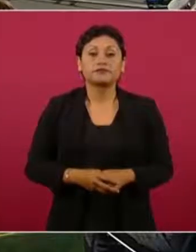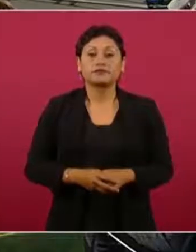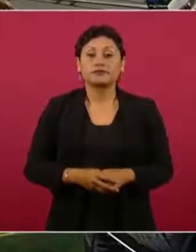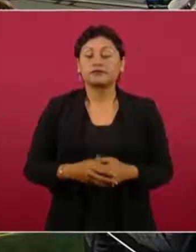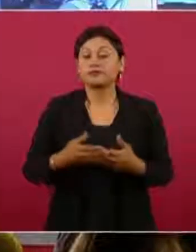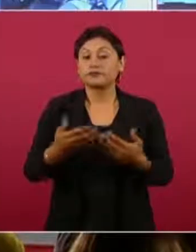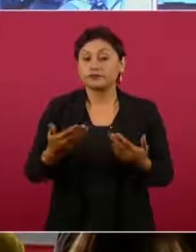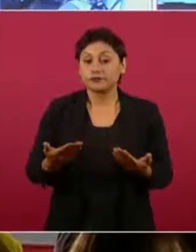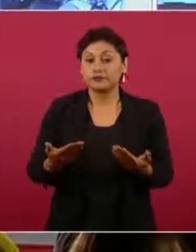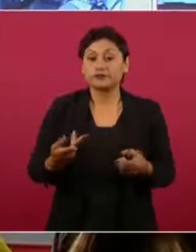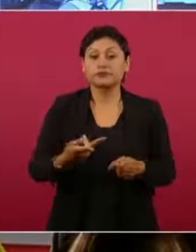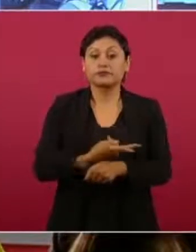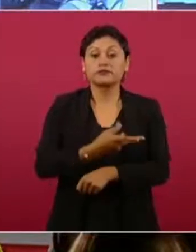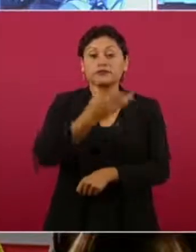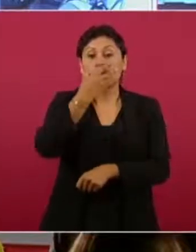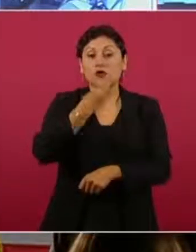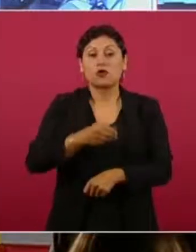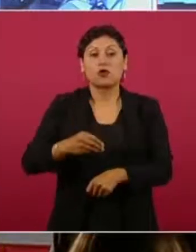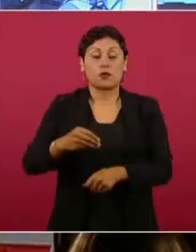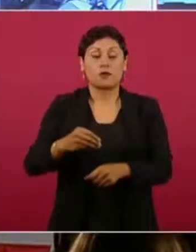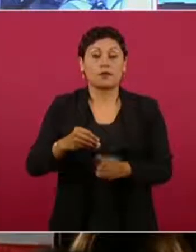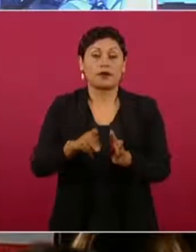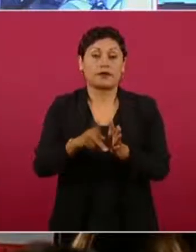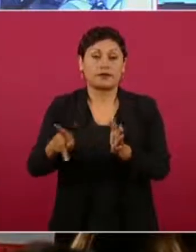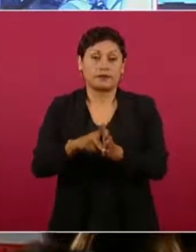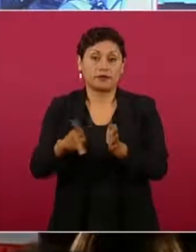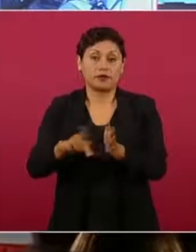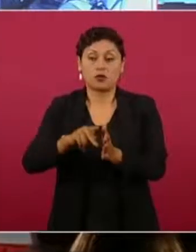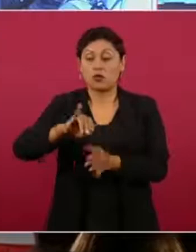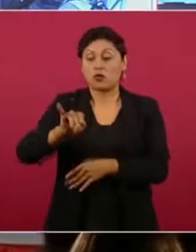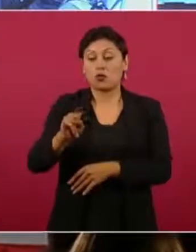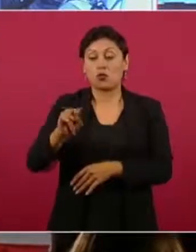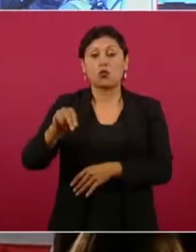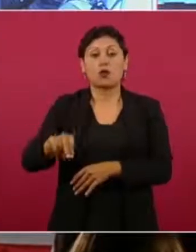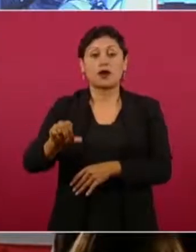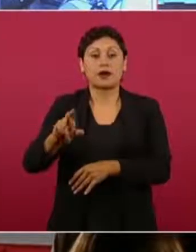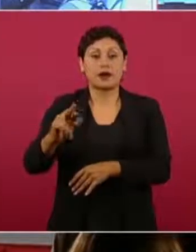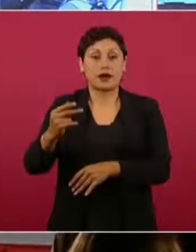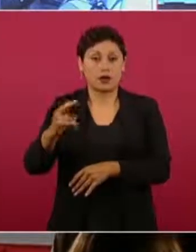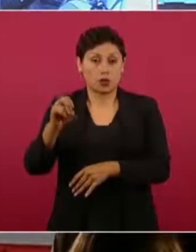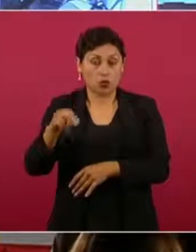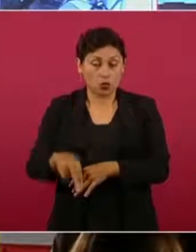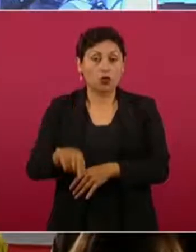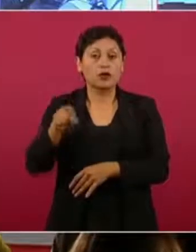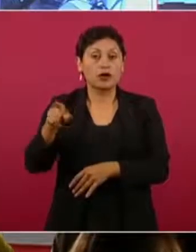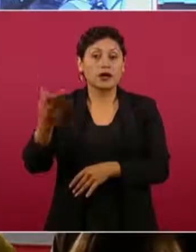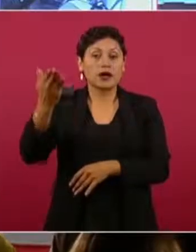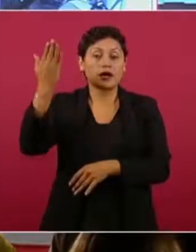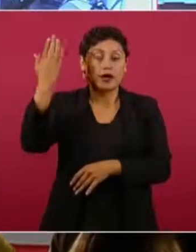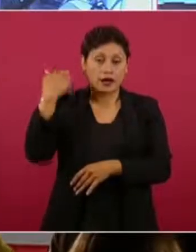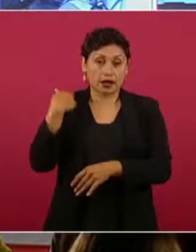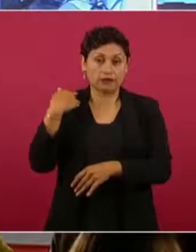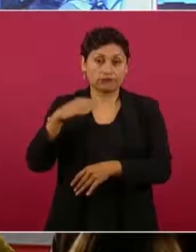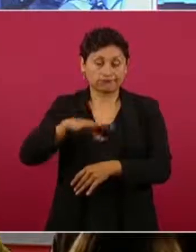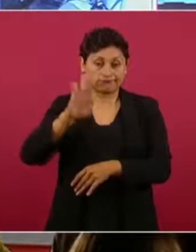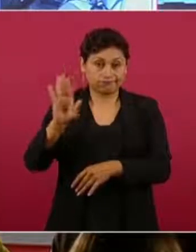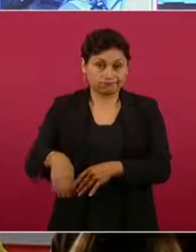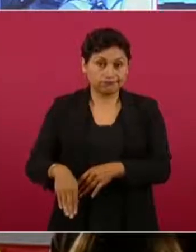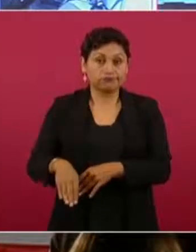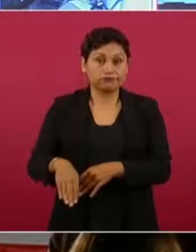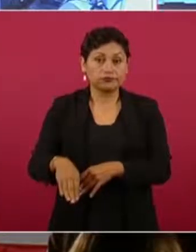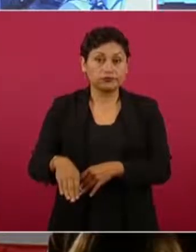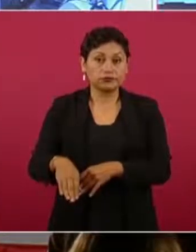comunicador Juan Arjón López, quien fue encontrado su cuerpo sin vida el pasado 16